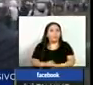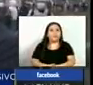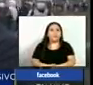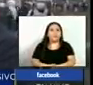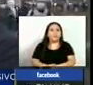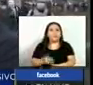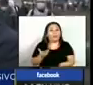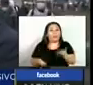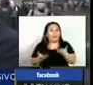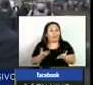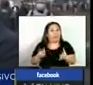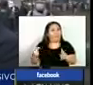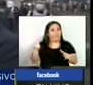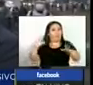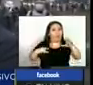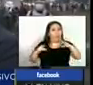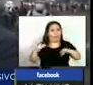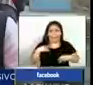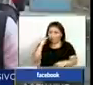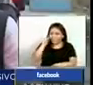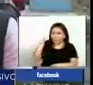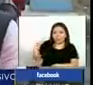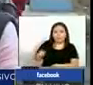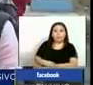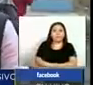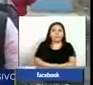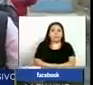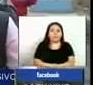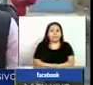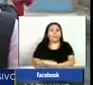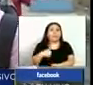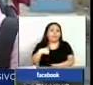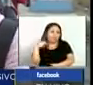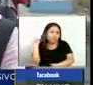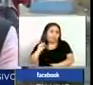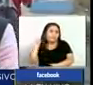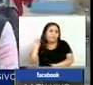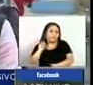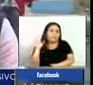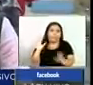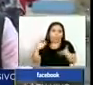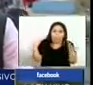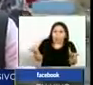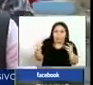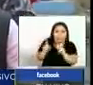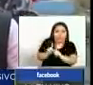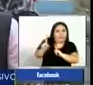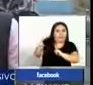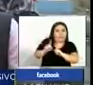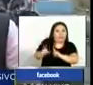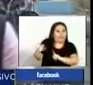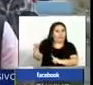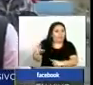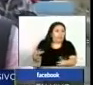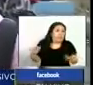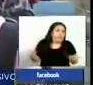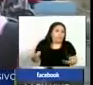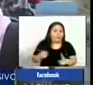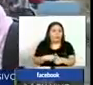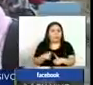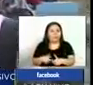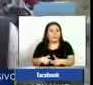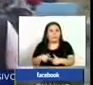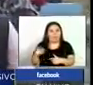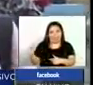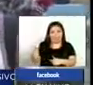probabilidad de contagio porque mira cómo está la gente si me he tenido que salir porque la distancia no es la requerida entonces es un